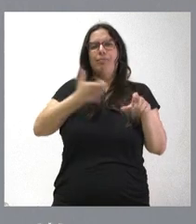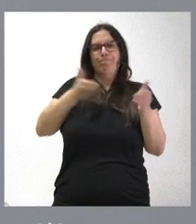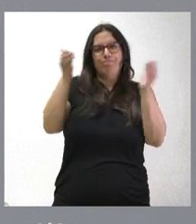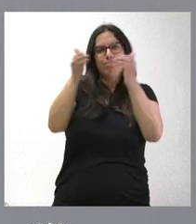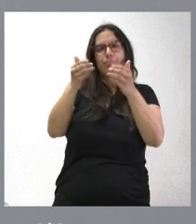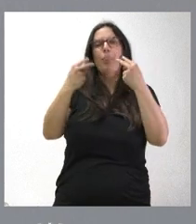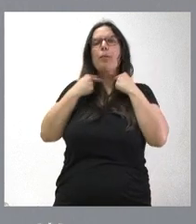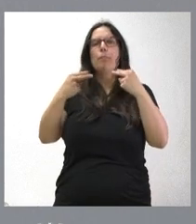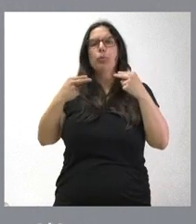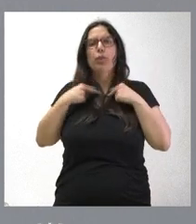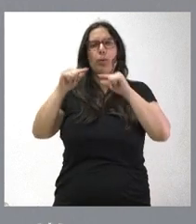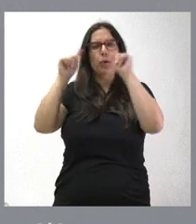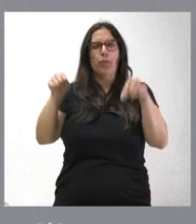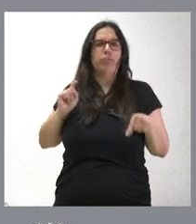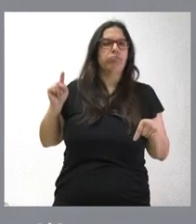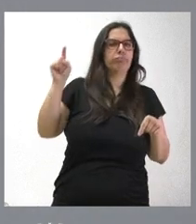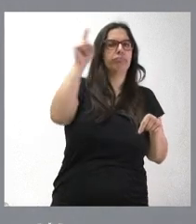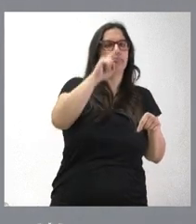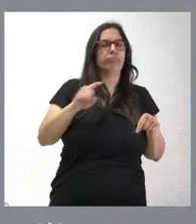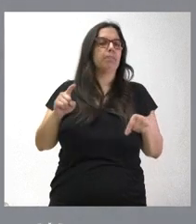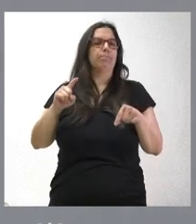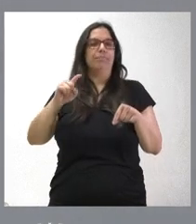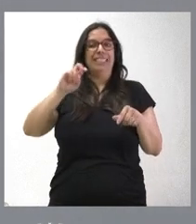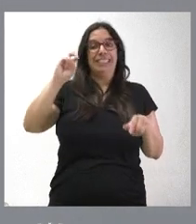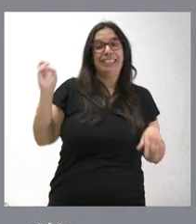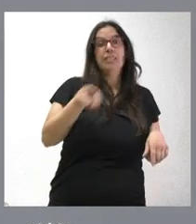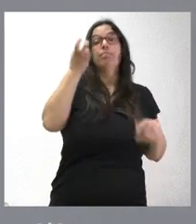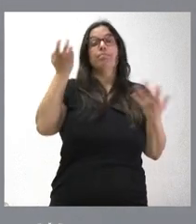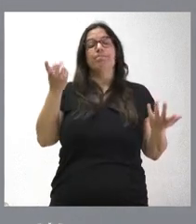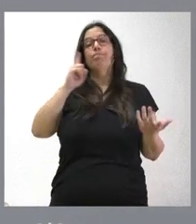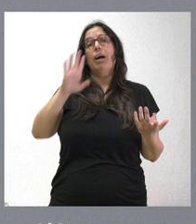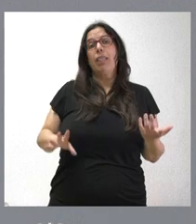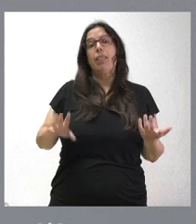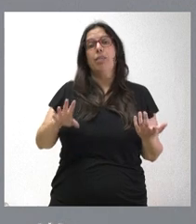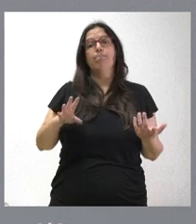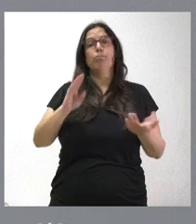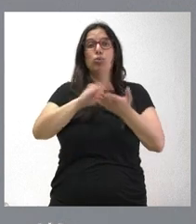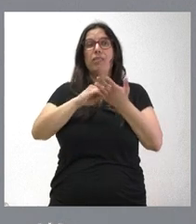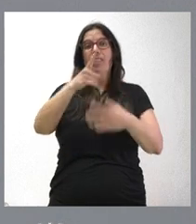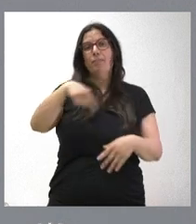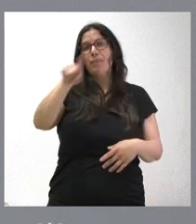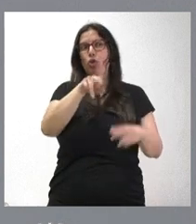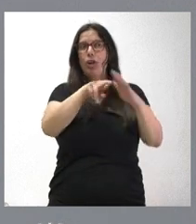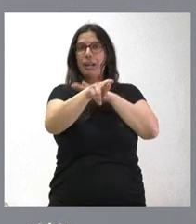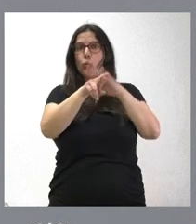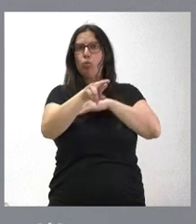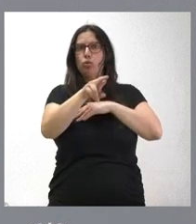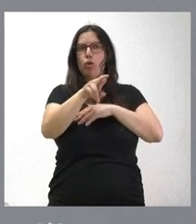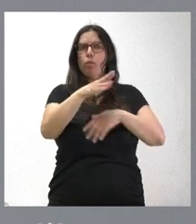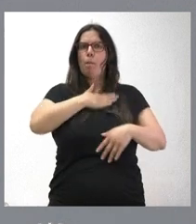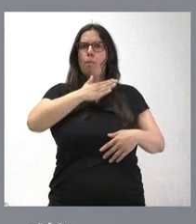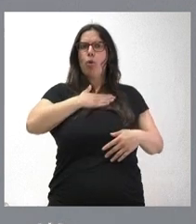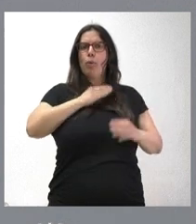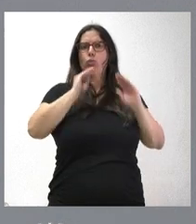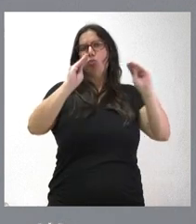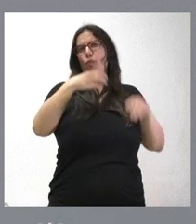diputaciones provinciales, hasta un total de nueve, y nos parece que muchas de estas, que tienen escasos medios a veces para que sus funcionarios,